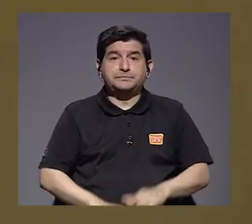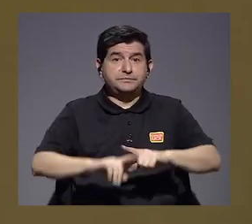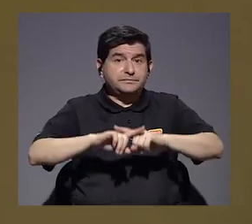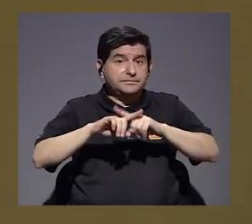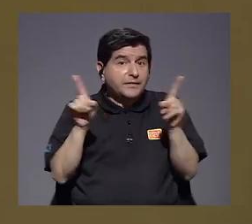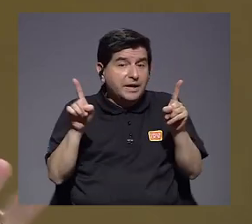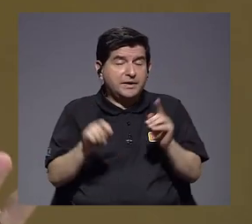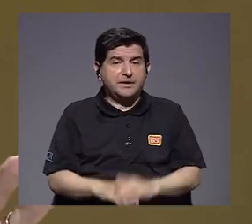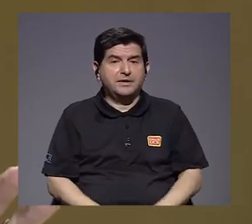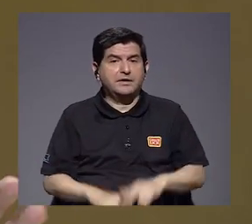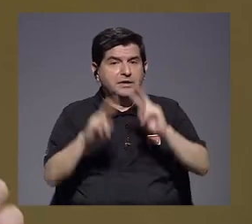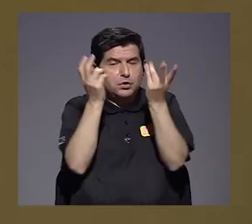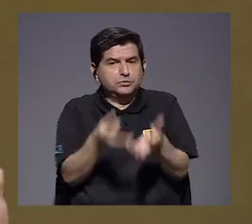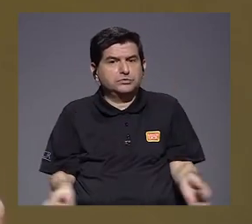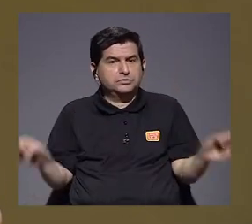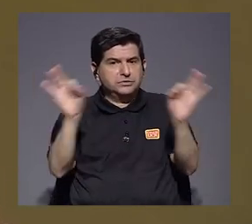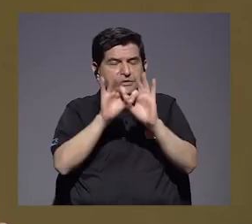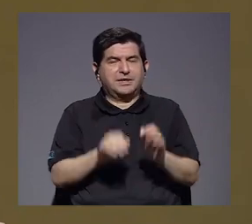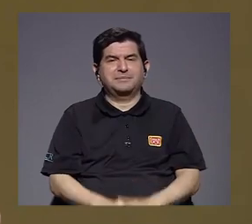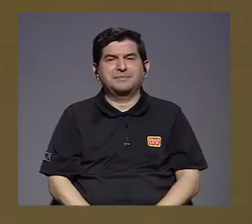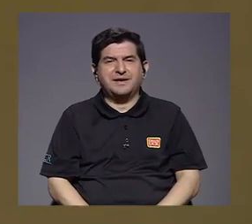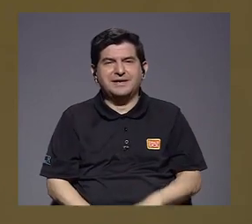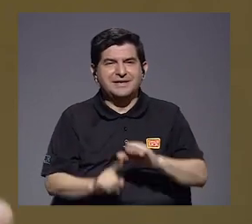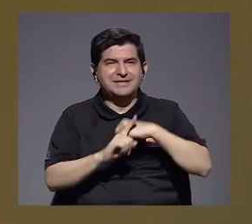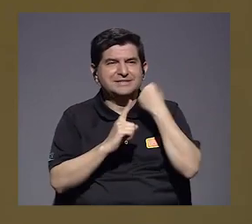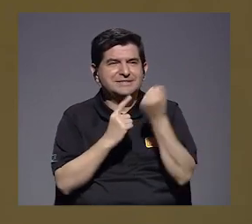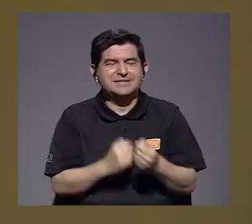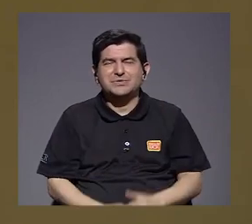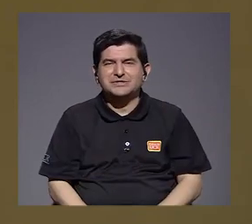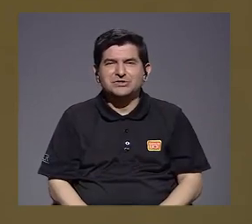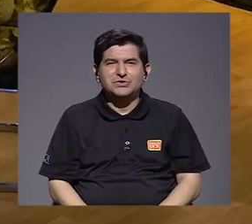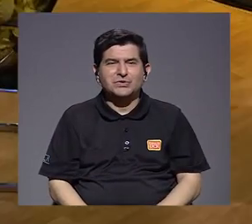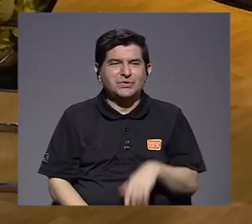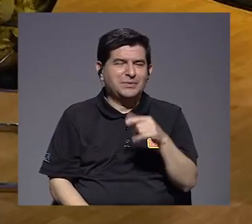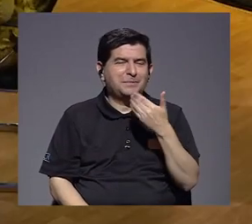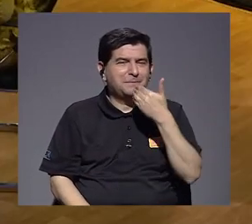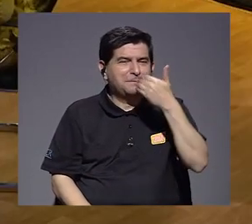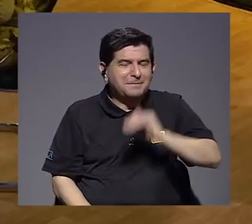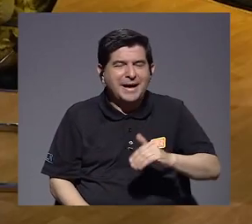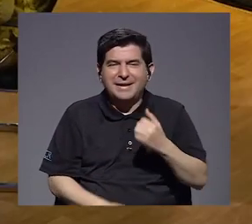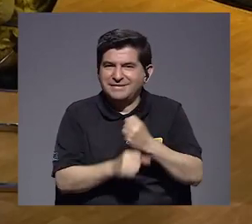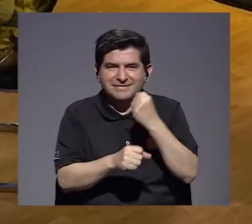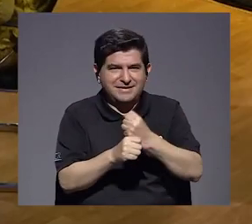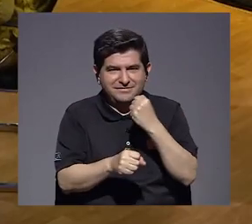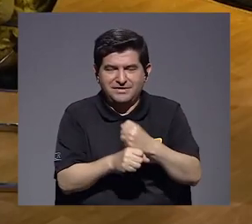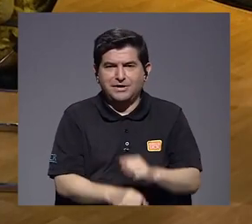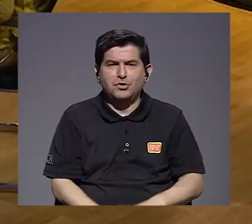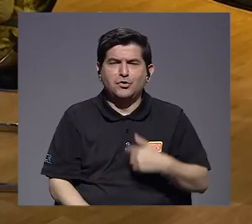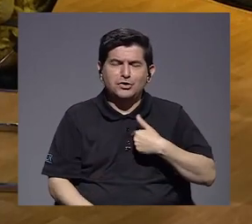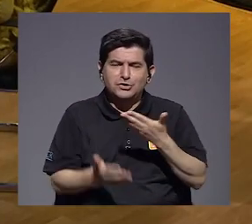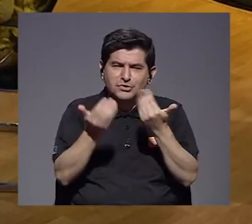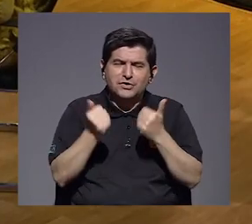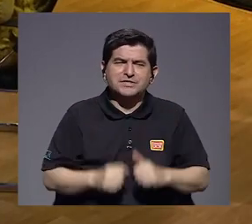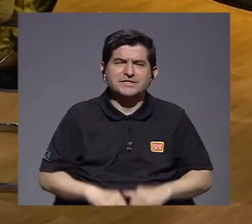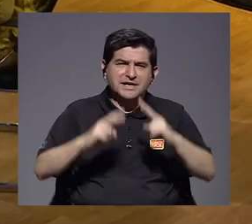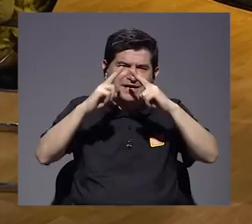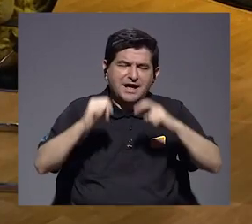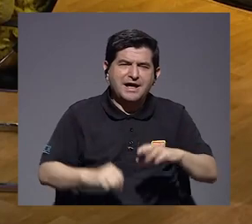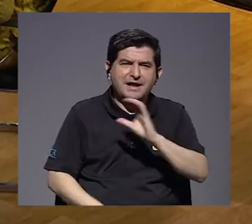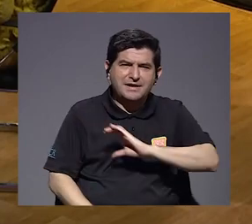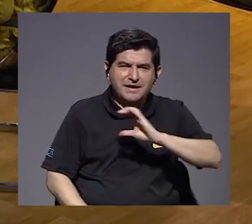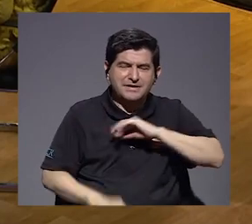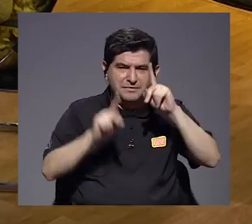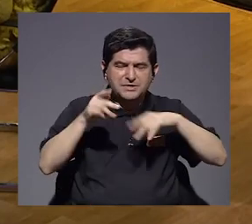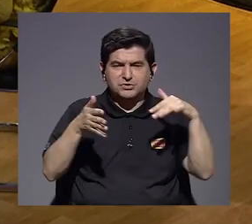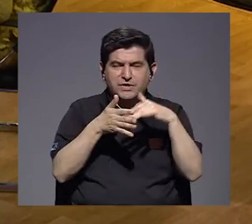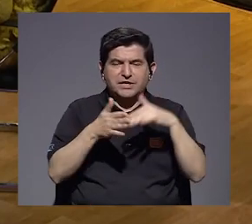Pero aquí hay un tema muy importante que es la precariedad del empleo. Y me gustaría una lectura cualitativa de